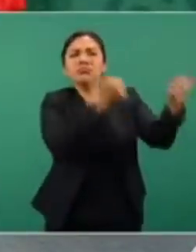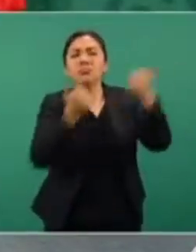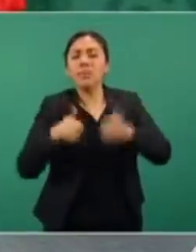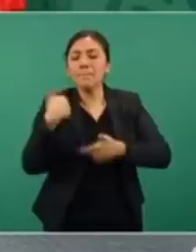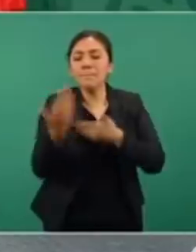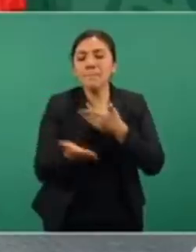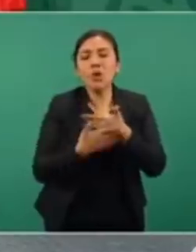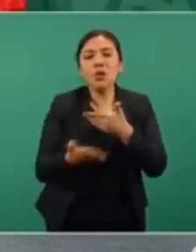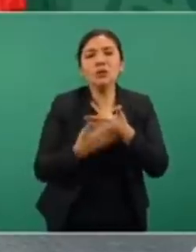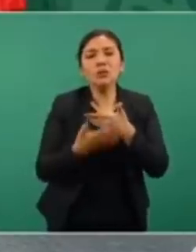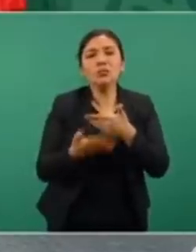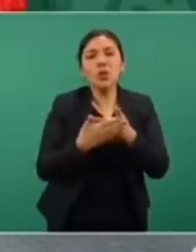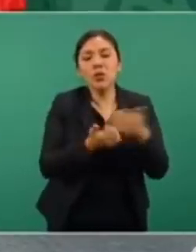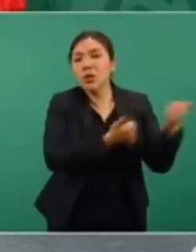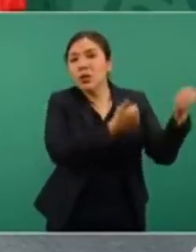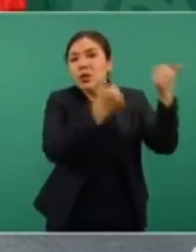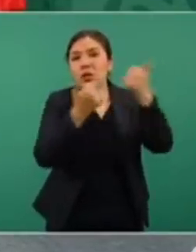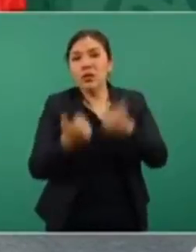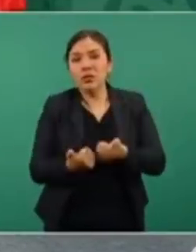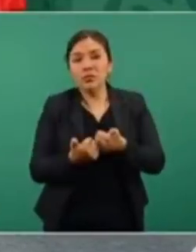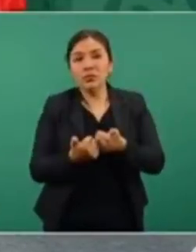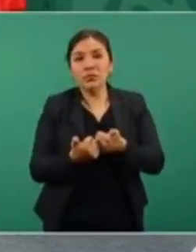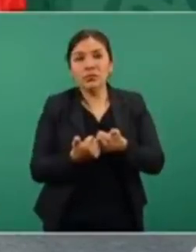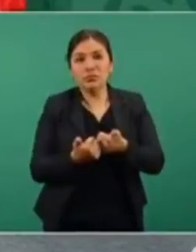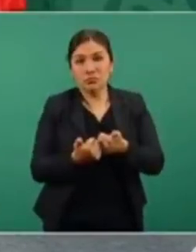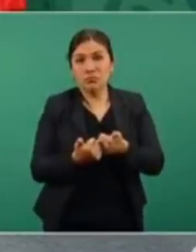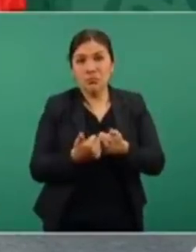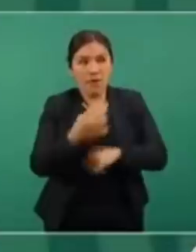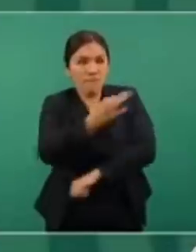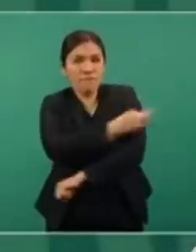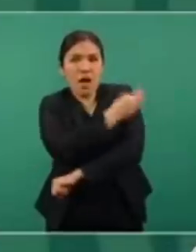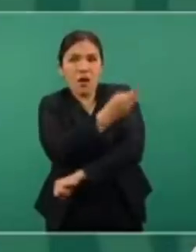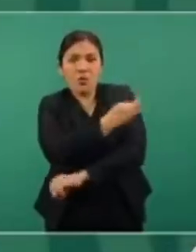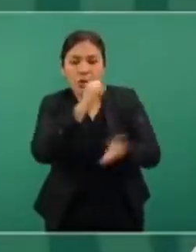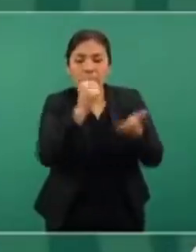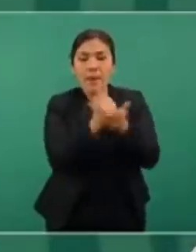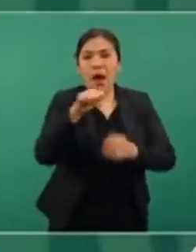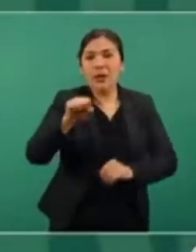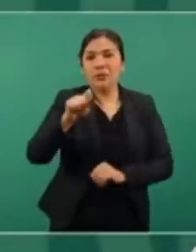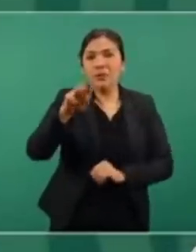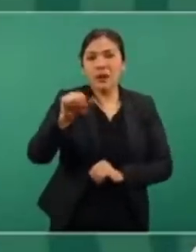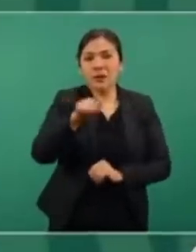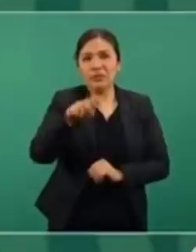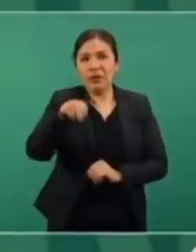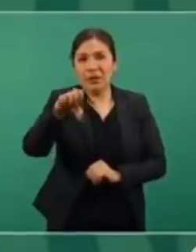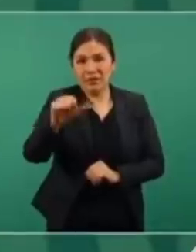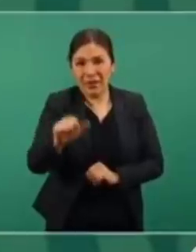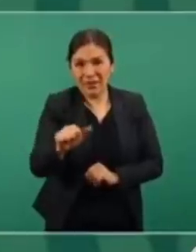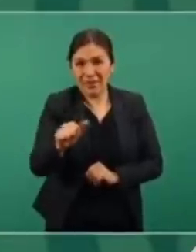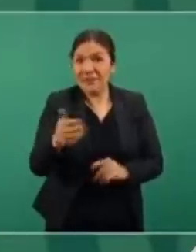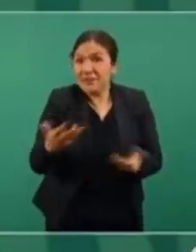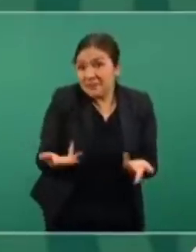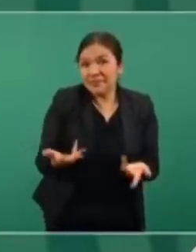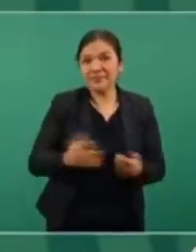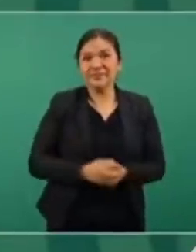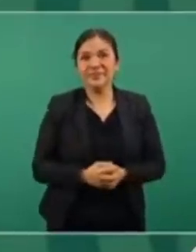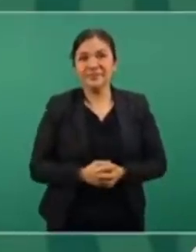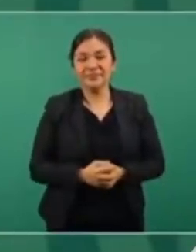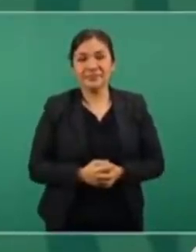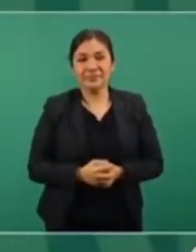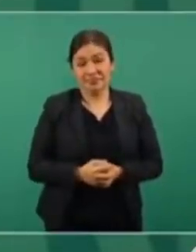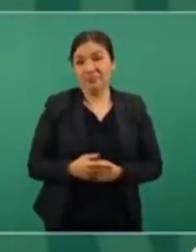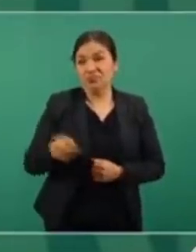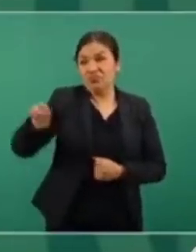enviarnos las dosis de AstraZeneca entonces los